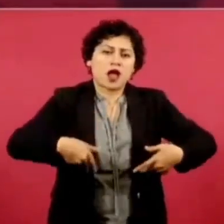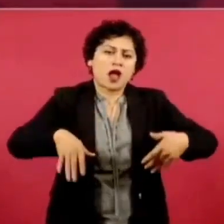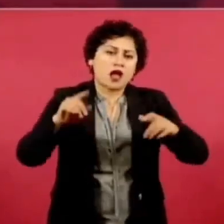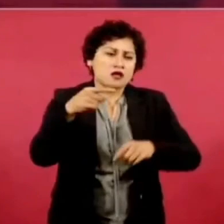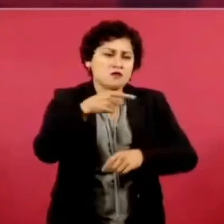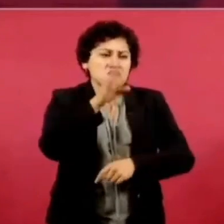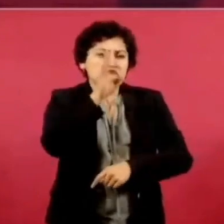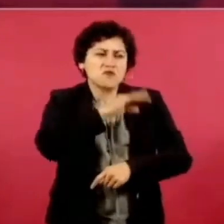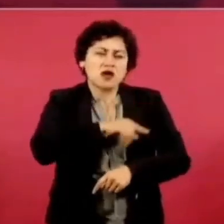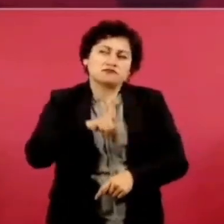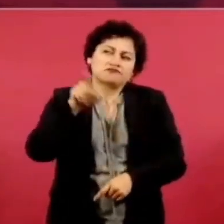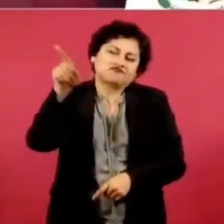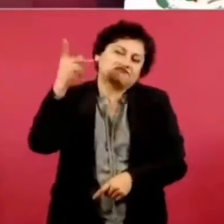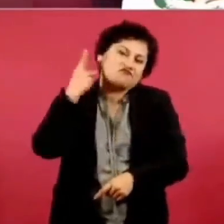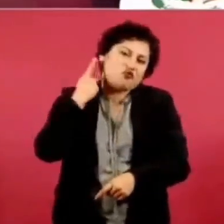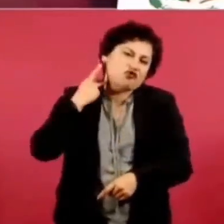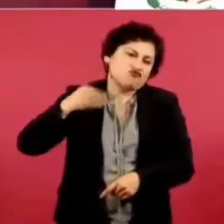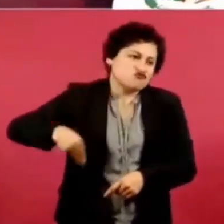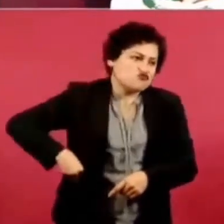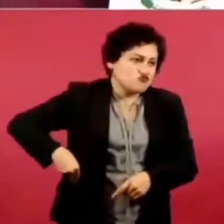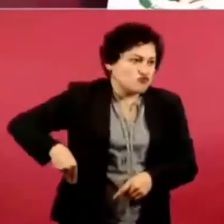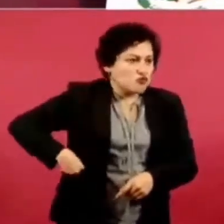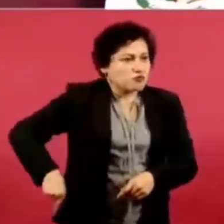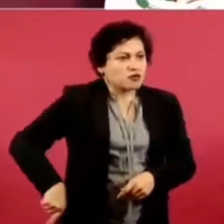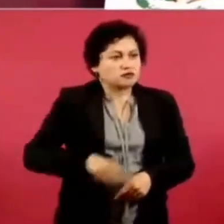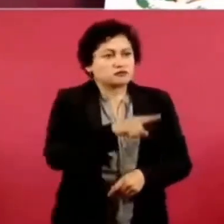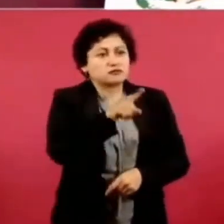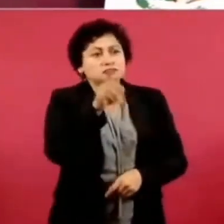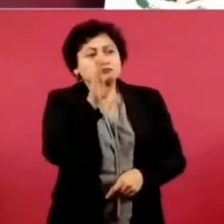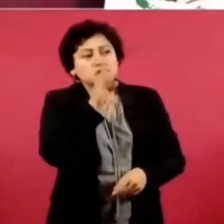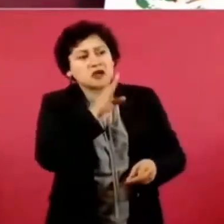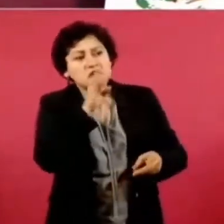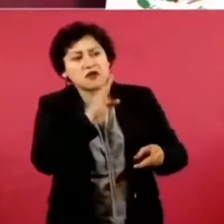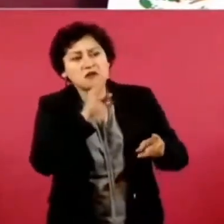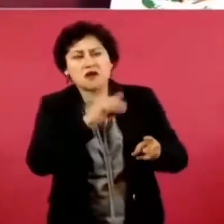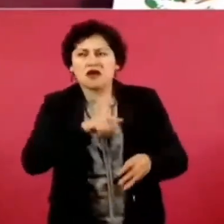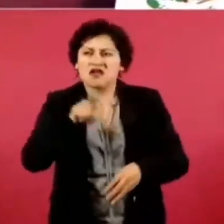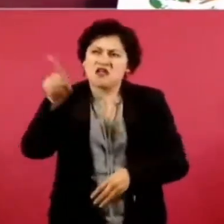a los legisladores, a los partidos.